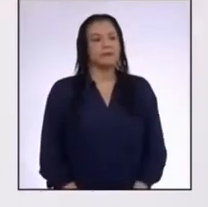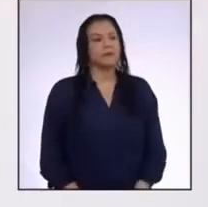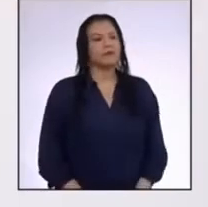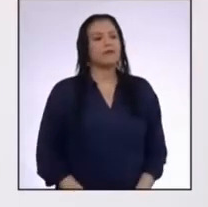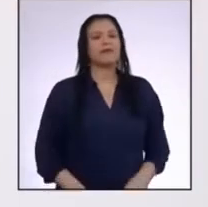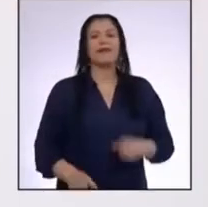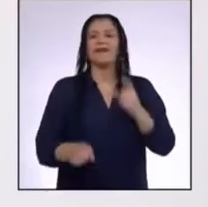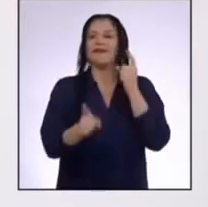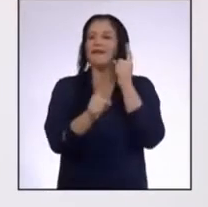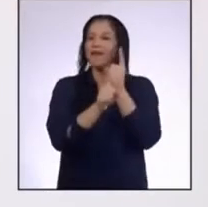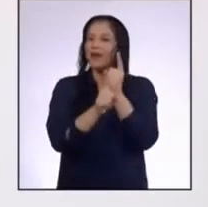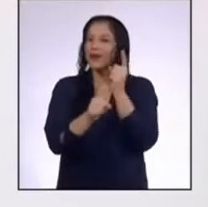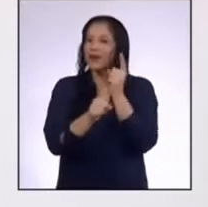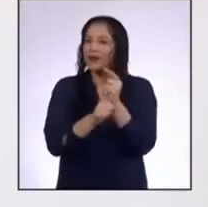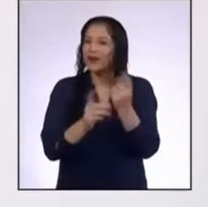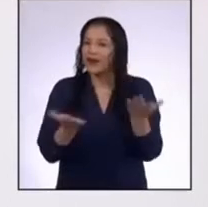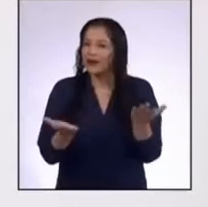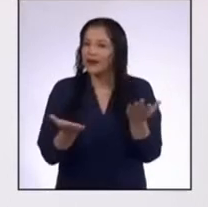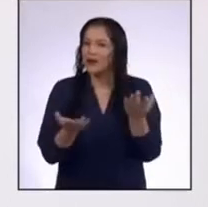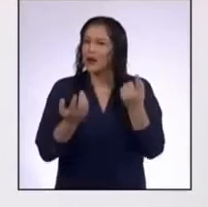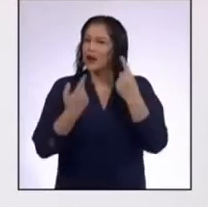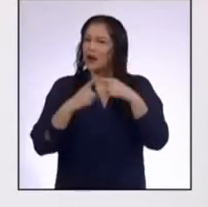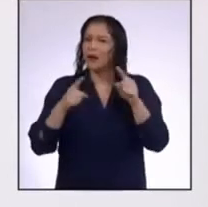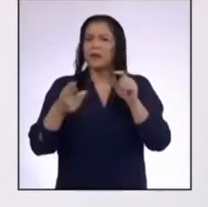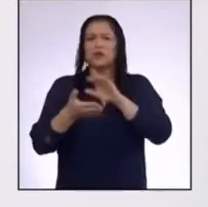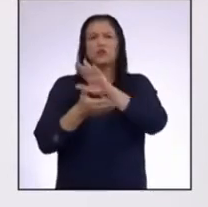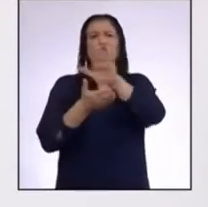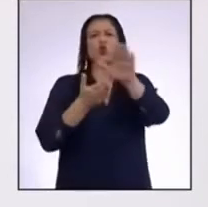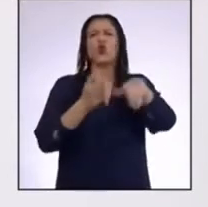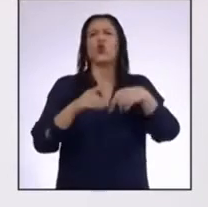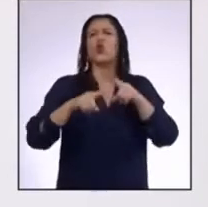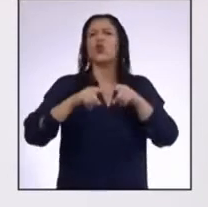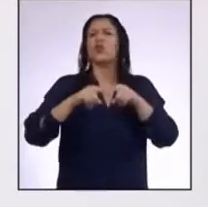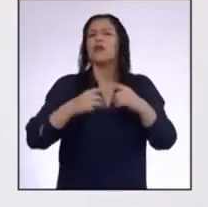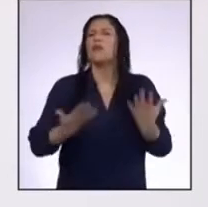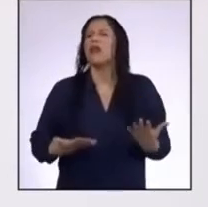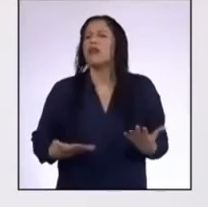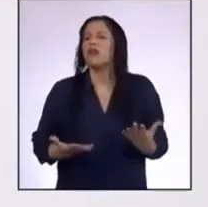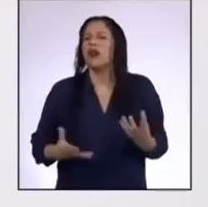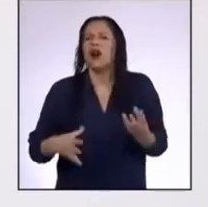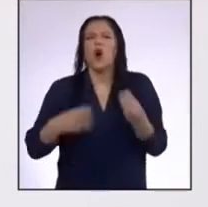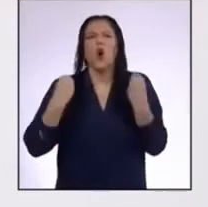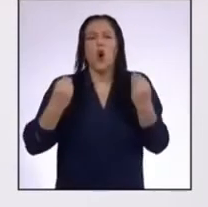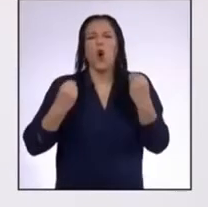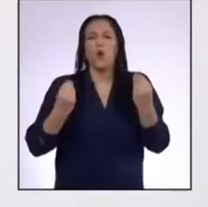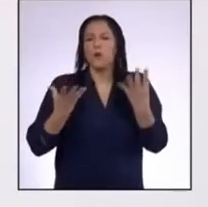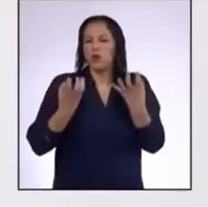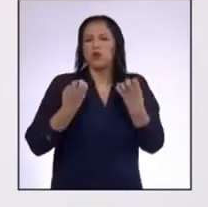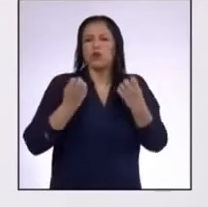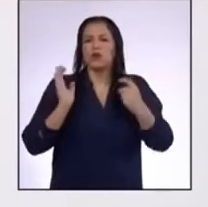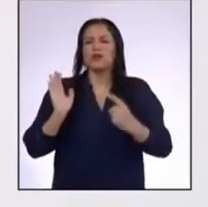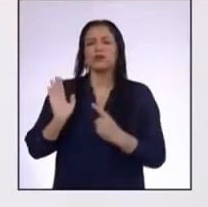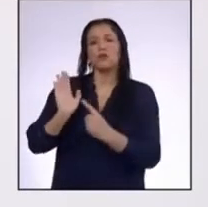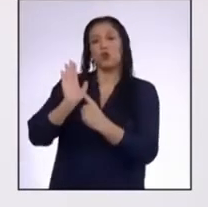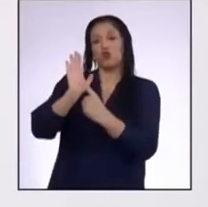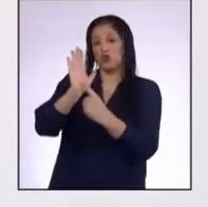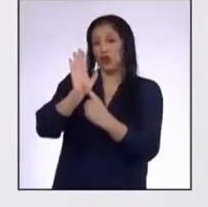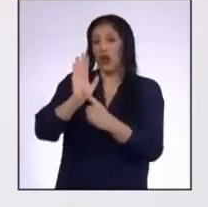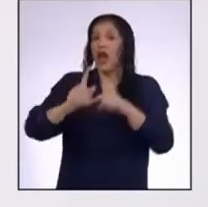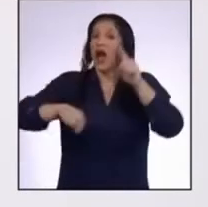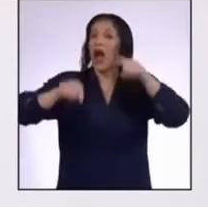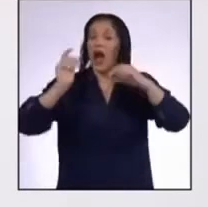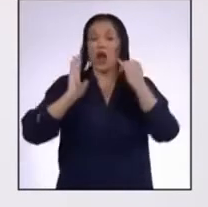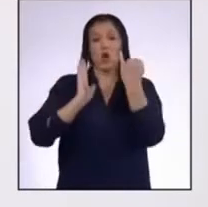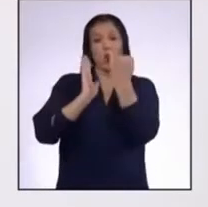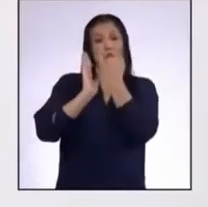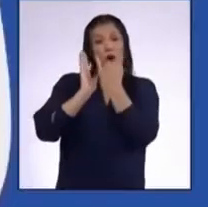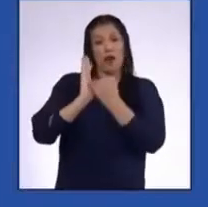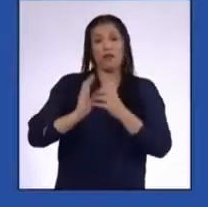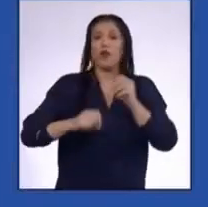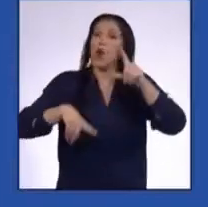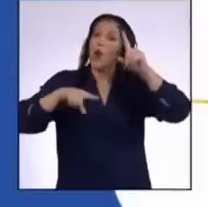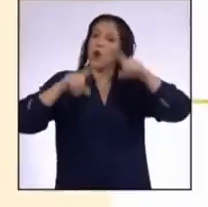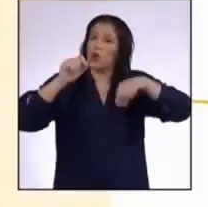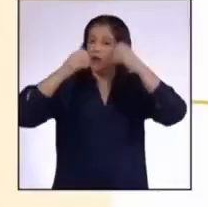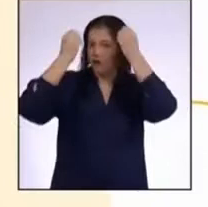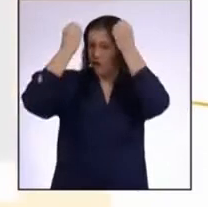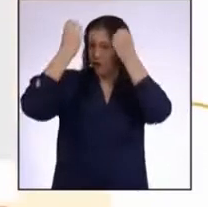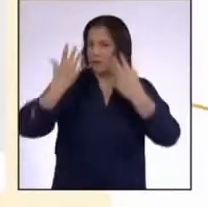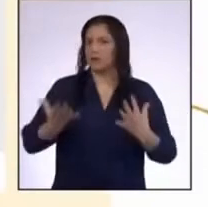Efectivamente Pero todo depende de cómo quieras mostrar un gráfico o algo